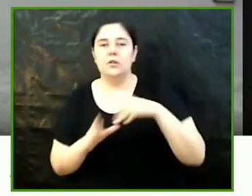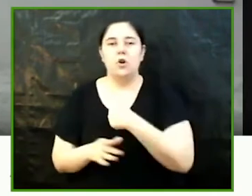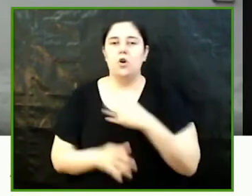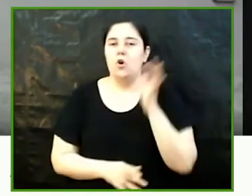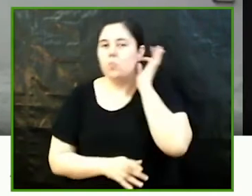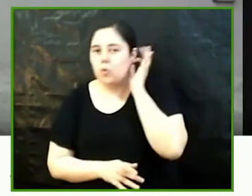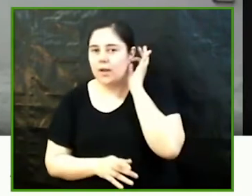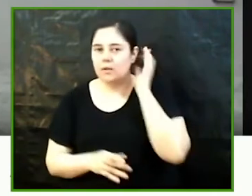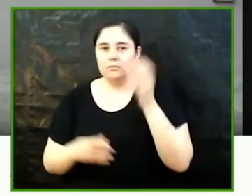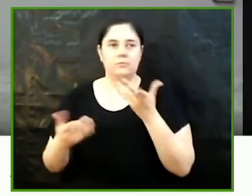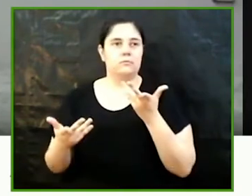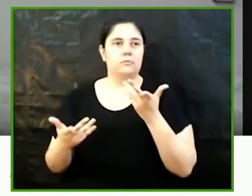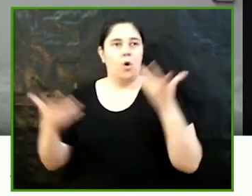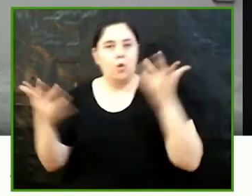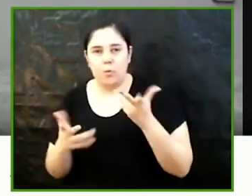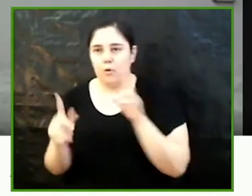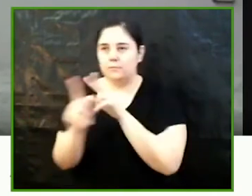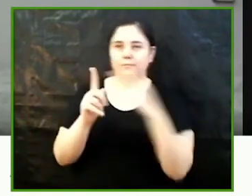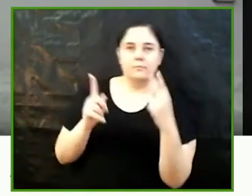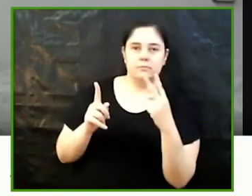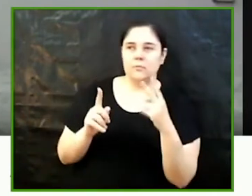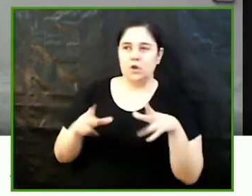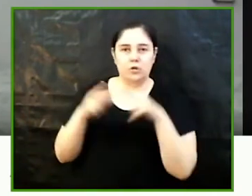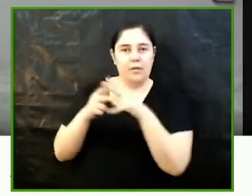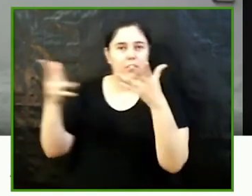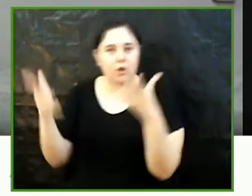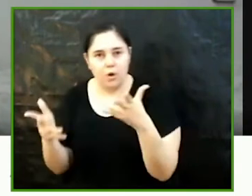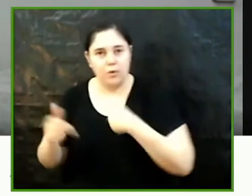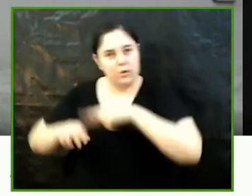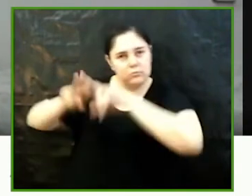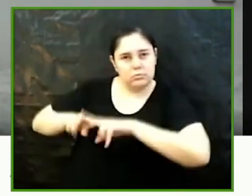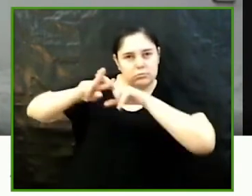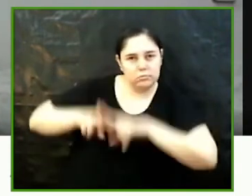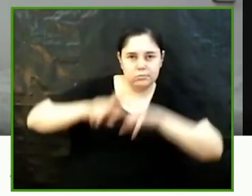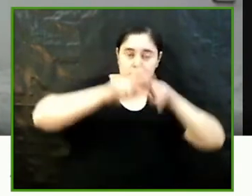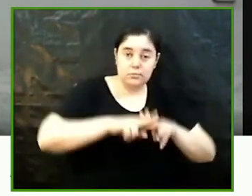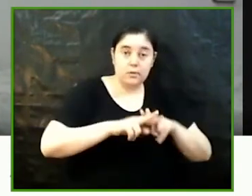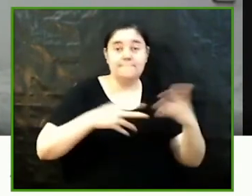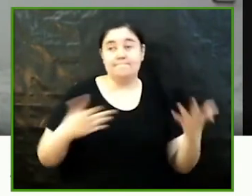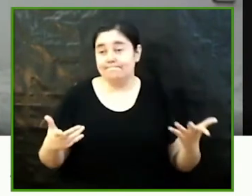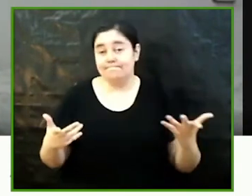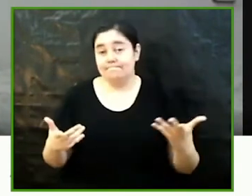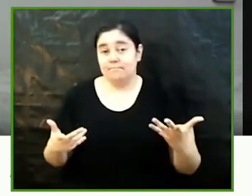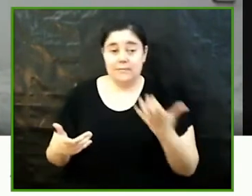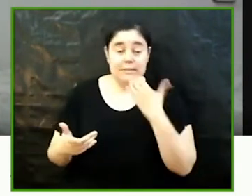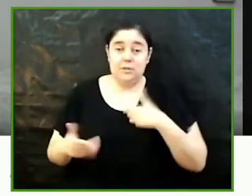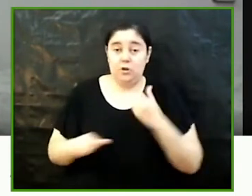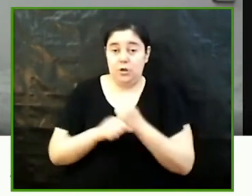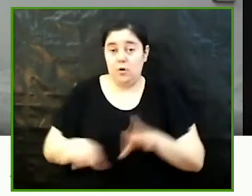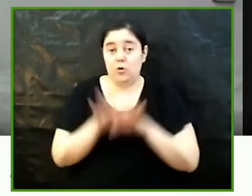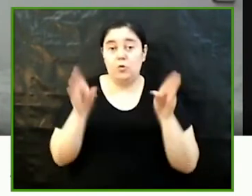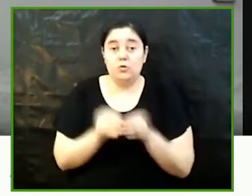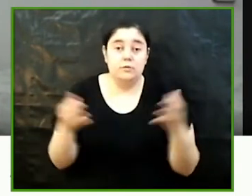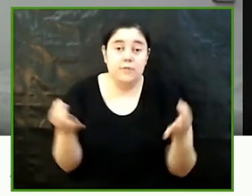se representaba y qué visión de ella tenía la propia sociedad lo que nos encontramos desgraciadamente como conclusión de mi trabajo es que no se